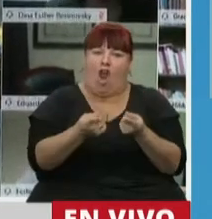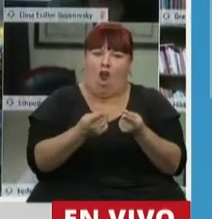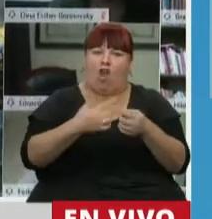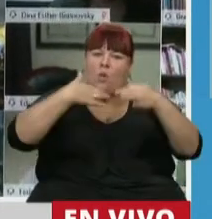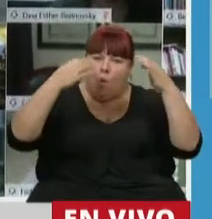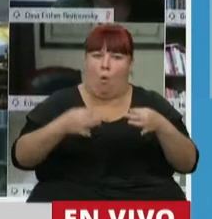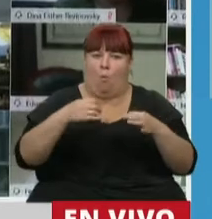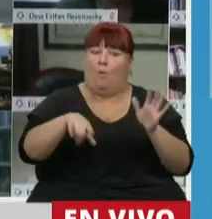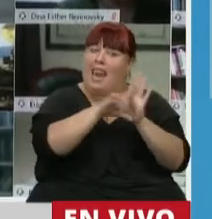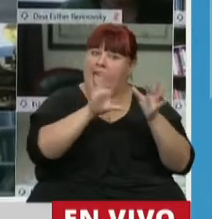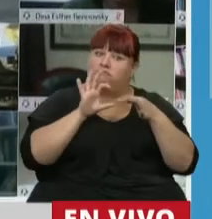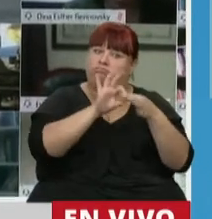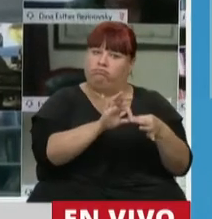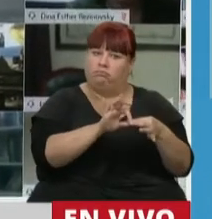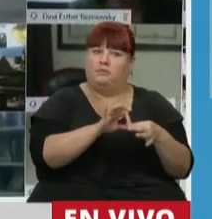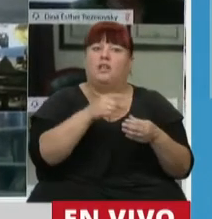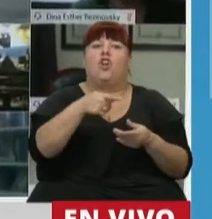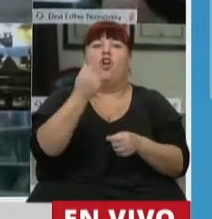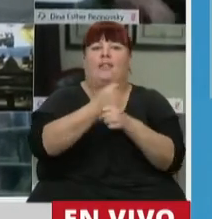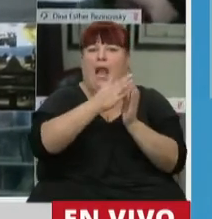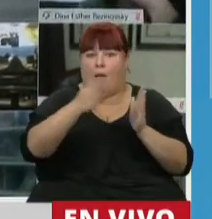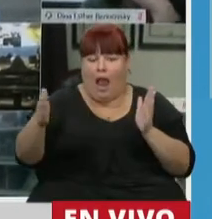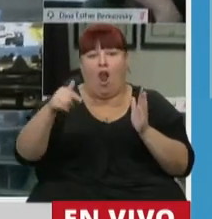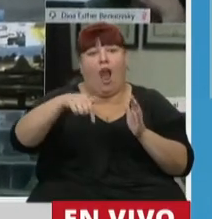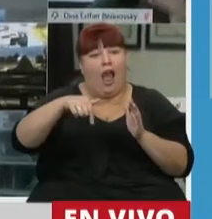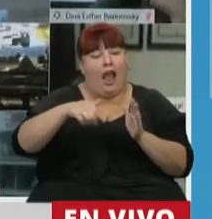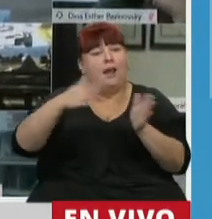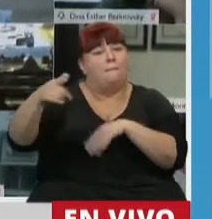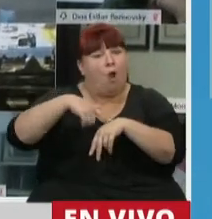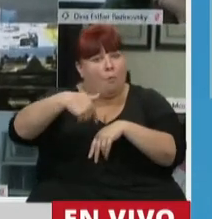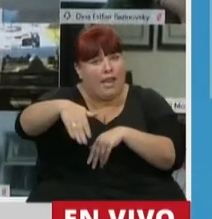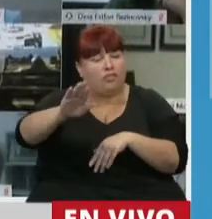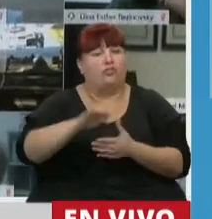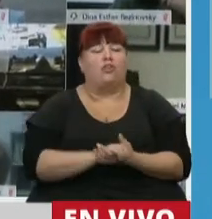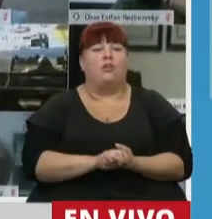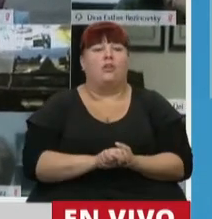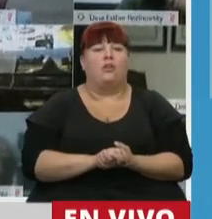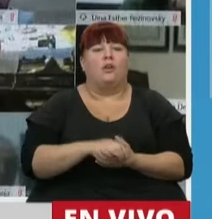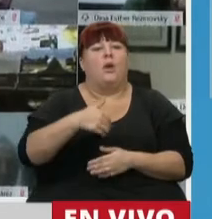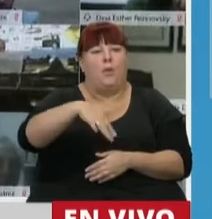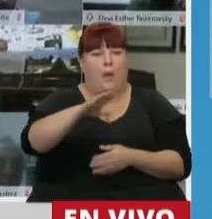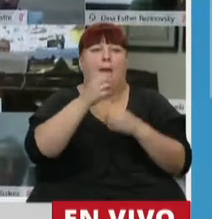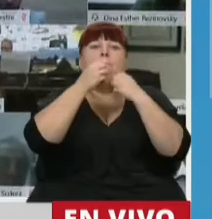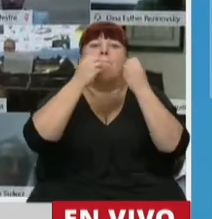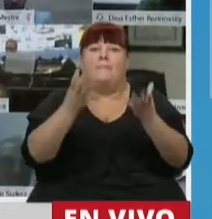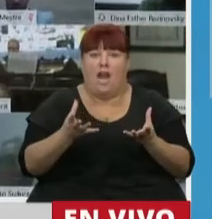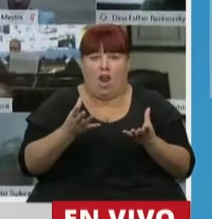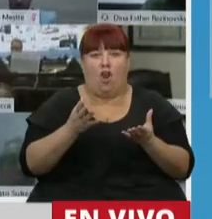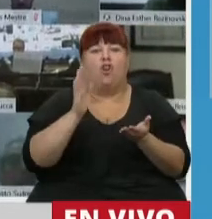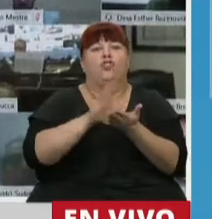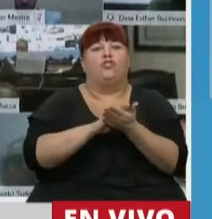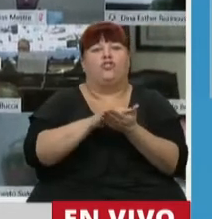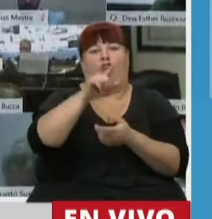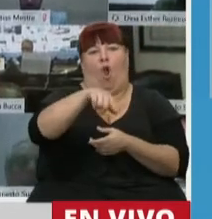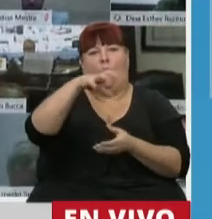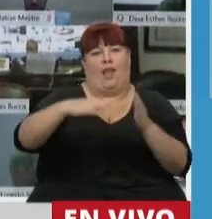legitime desde la ley lo actuado y se actúe en esta etapa, lo que a no dudar lo impactará favorablemente sobre los